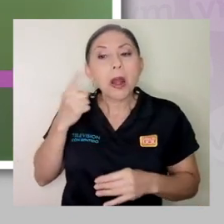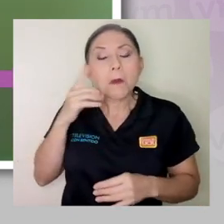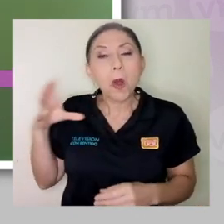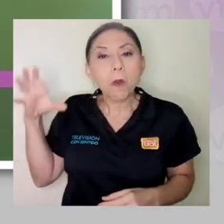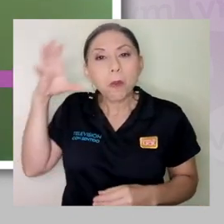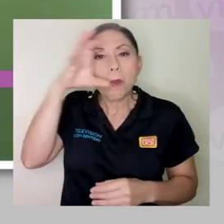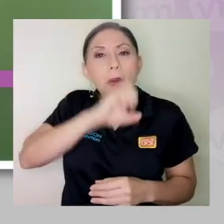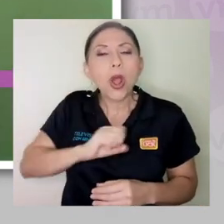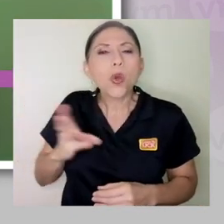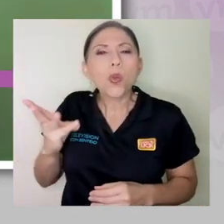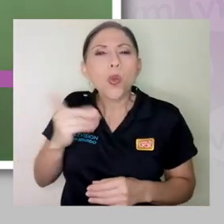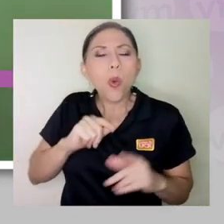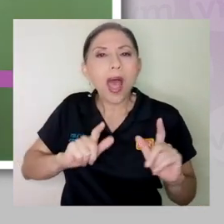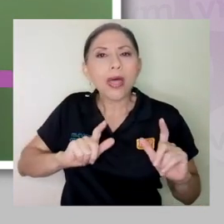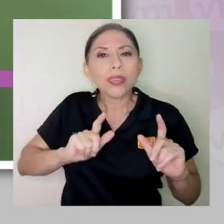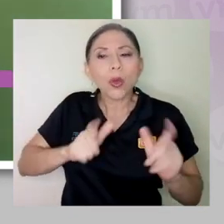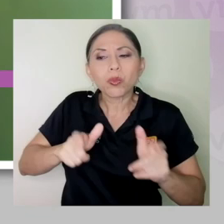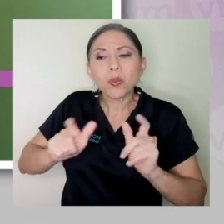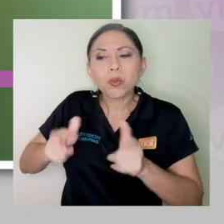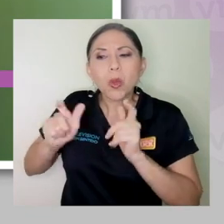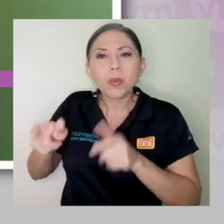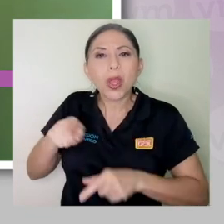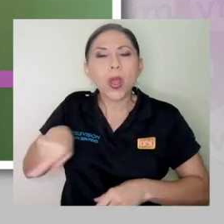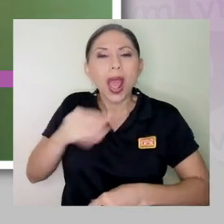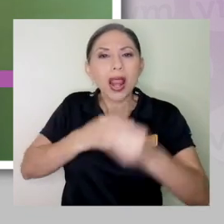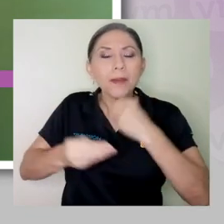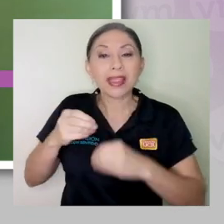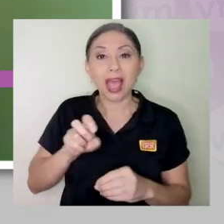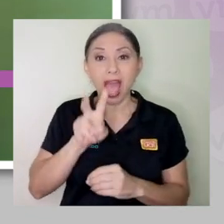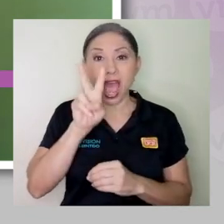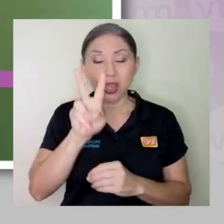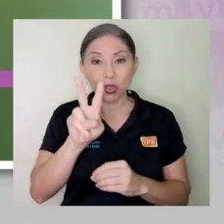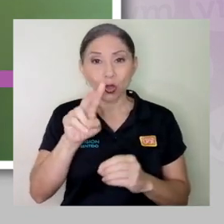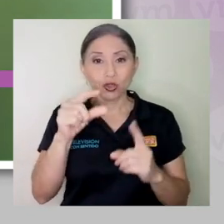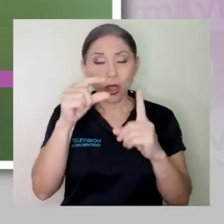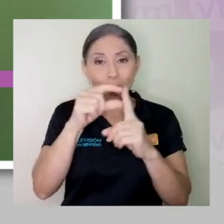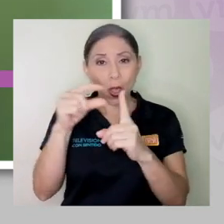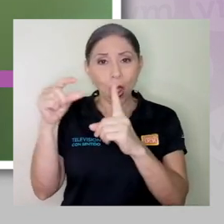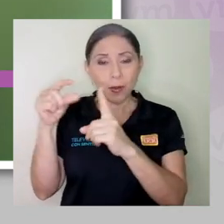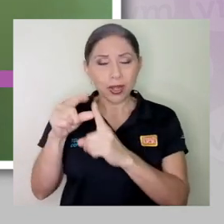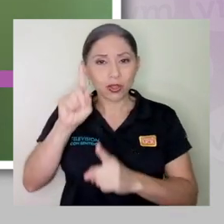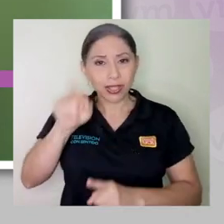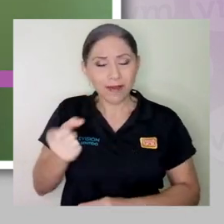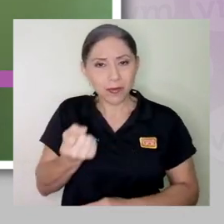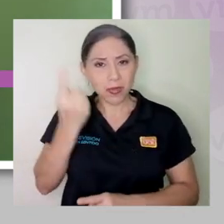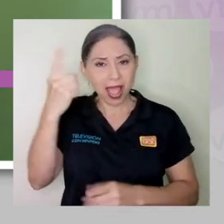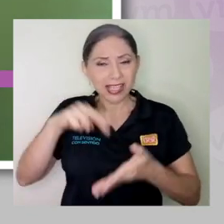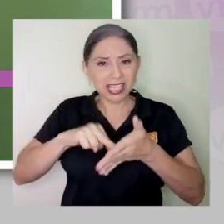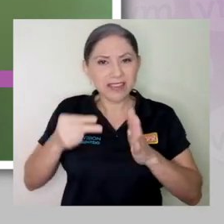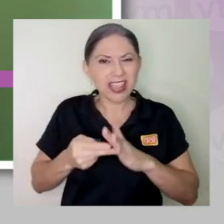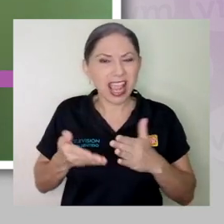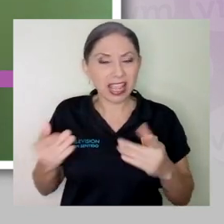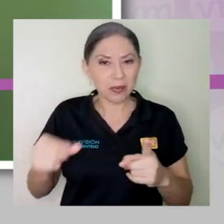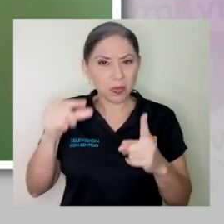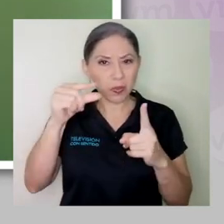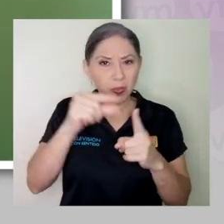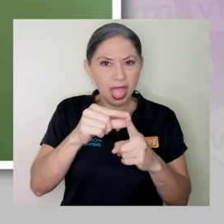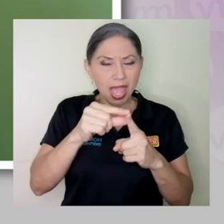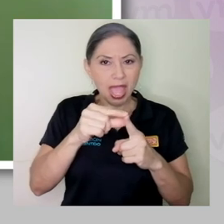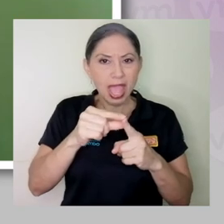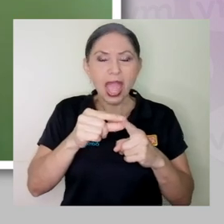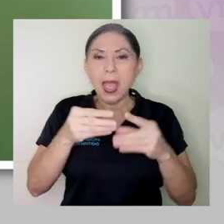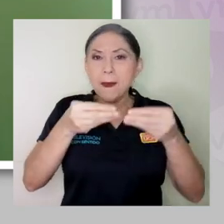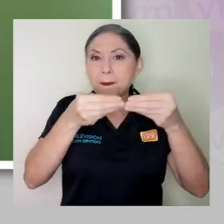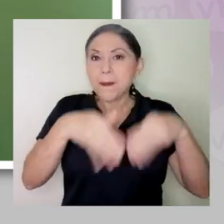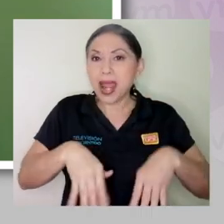tantos alimentos se desperdician. Hay dos términos que hay que tener claridad qué